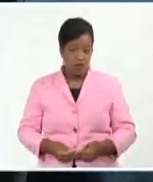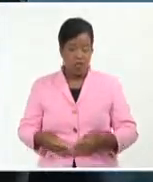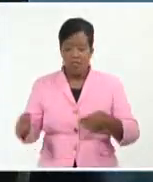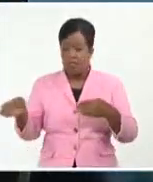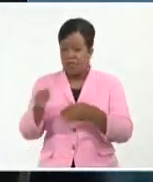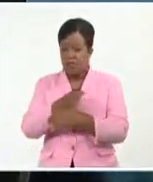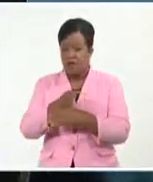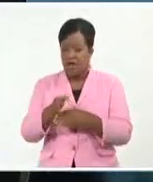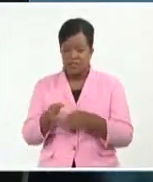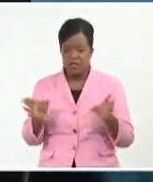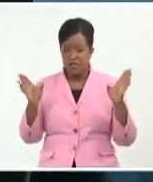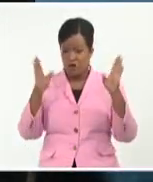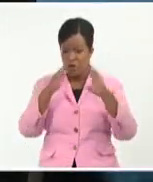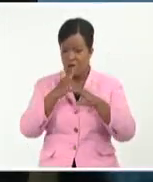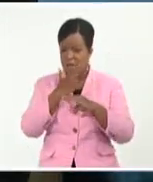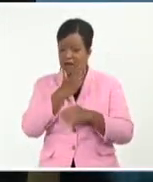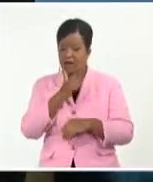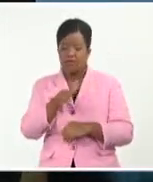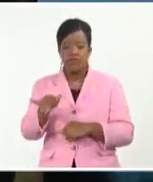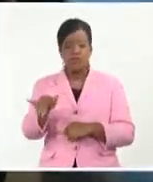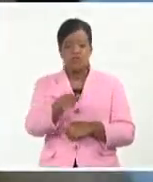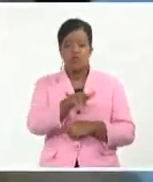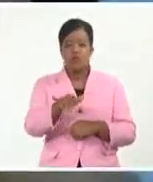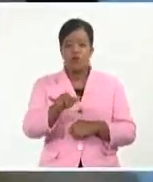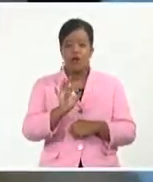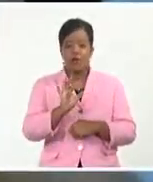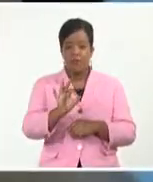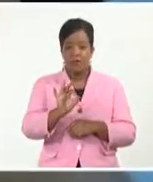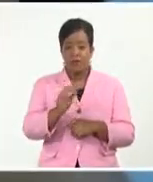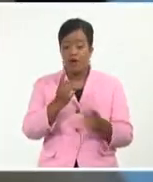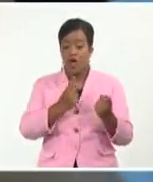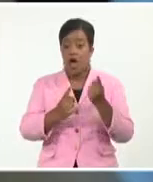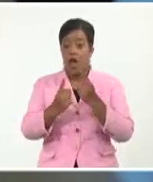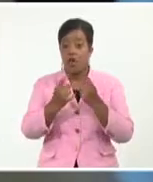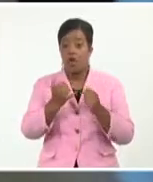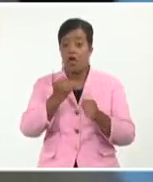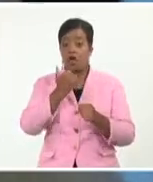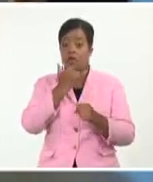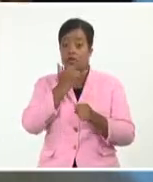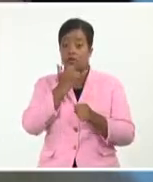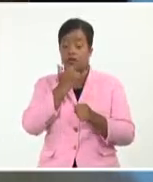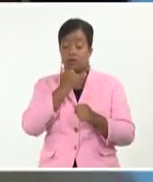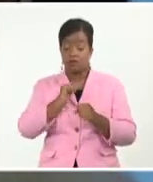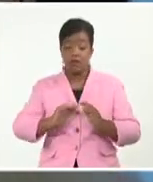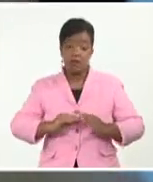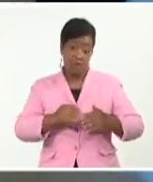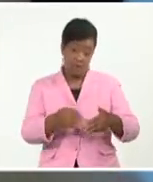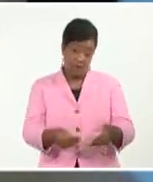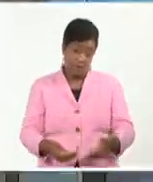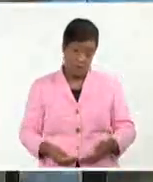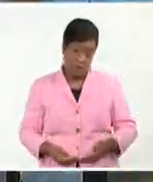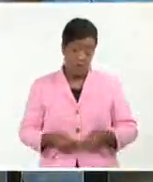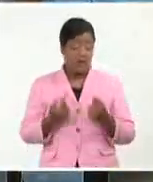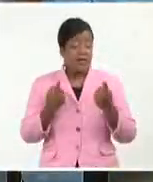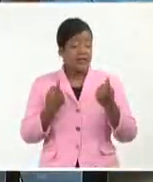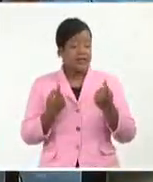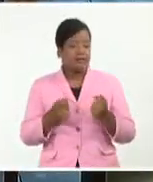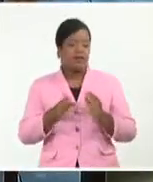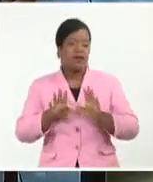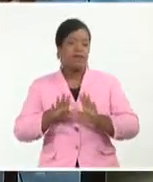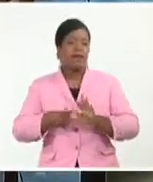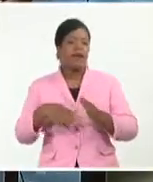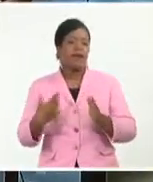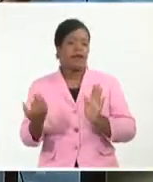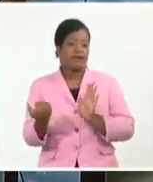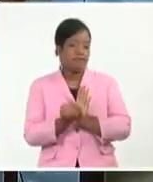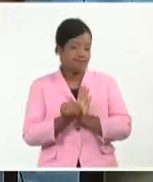no son demasiadas respecto a su condición de vulnerabilidad, también forman parte de grupos vulnerables, y a la necesidad de esperar a que se certifique